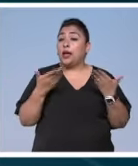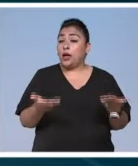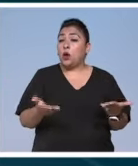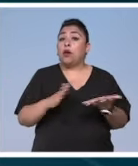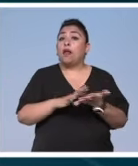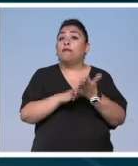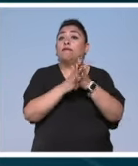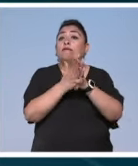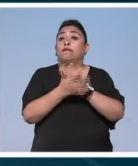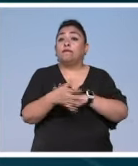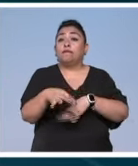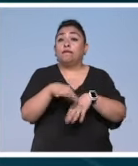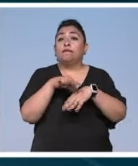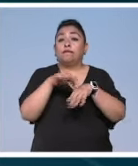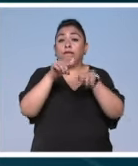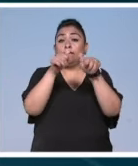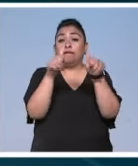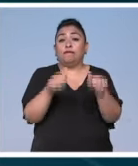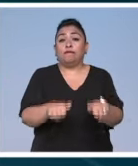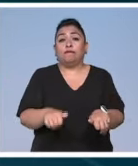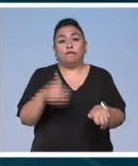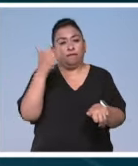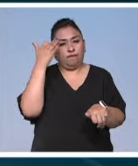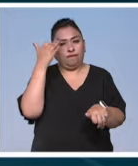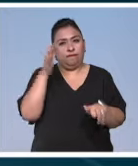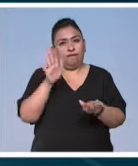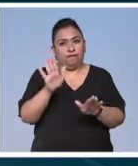materializan con una pieza de arte atemporal.